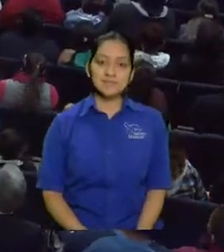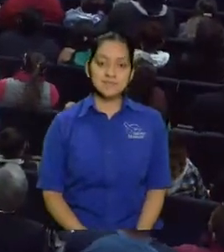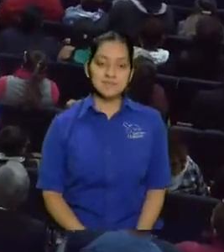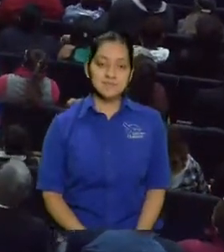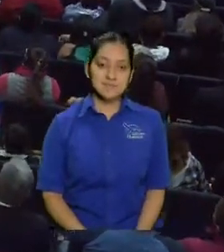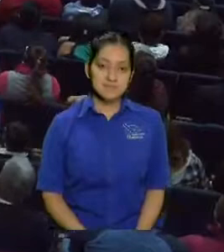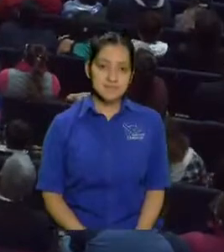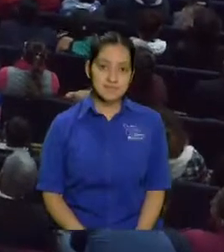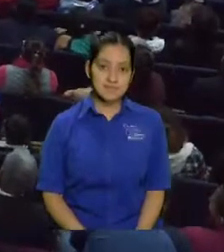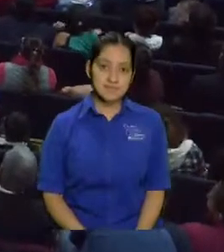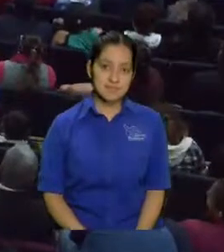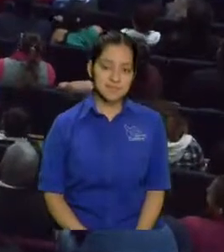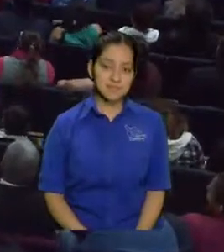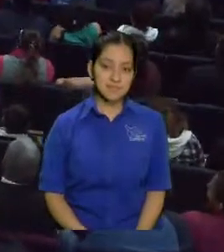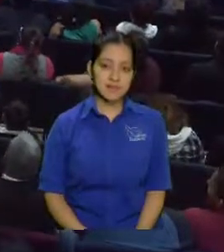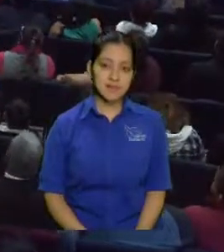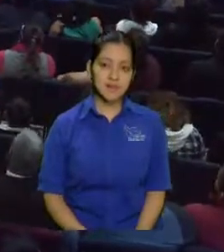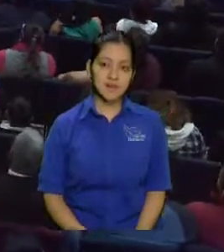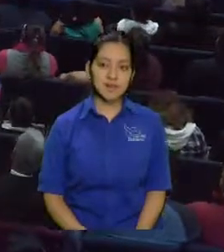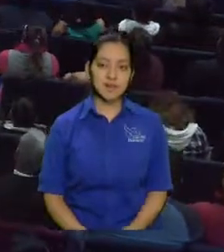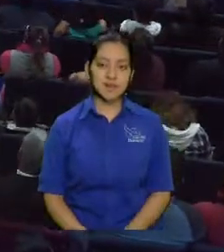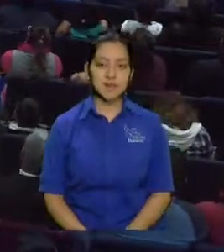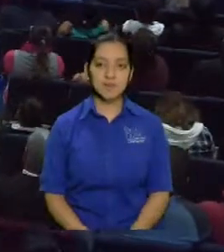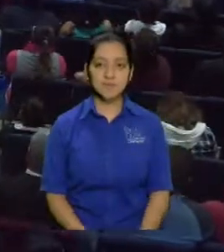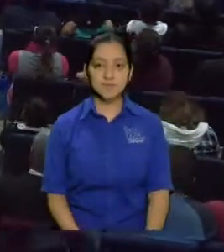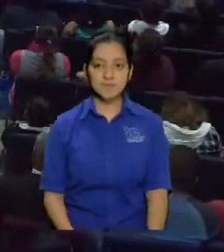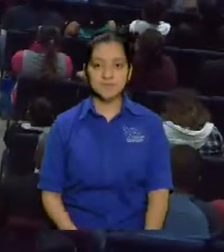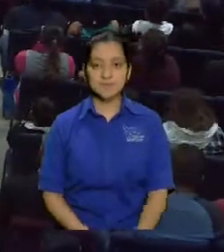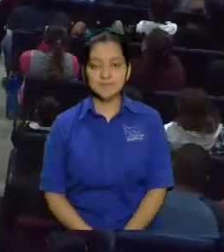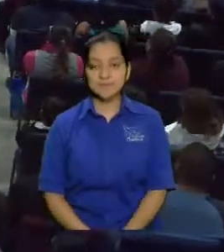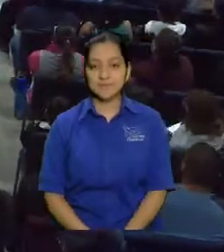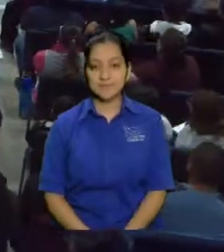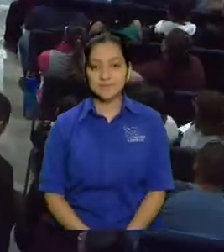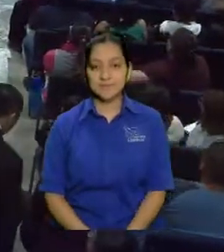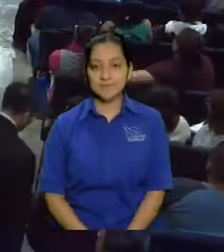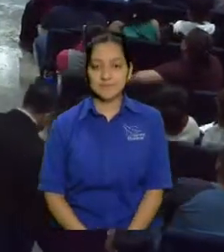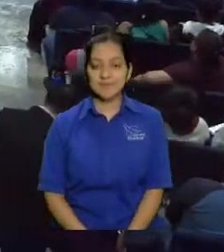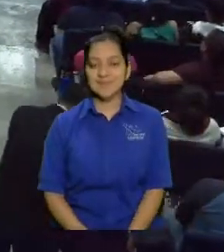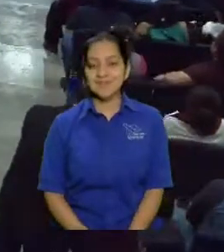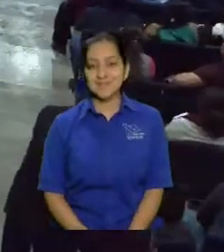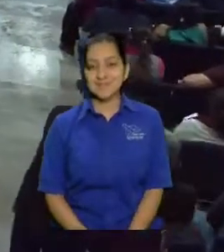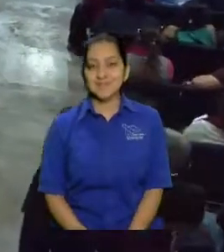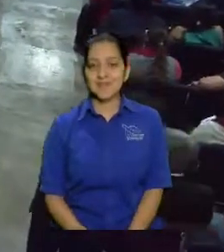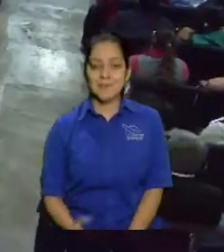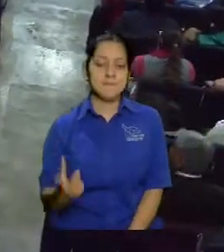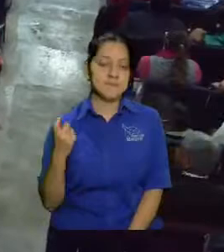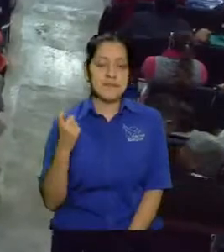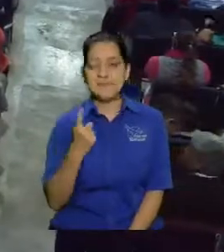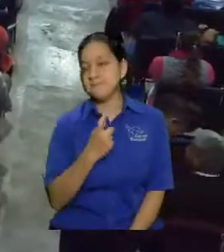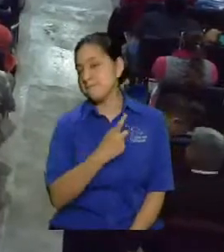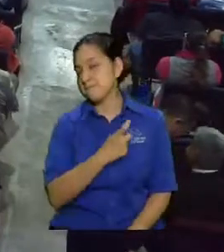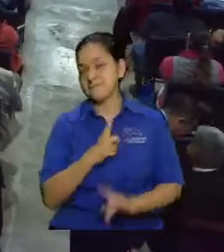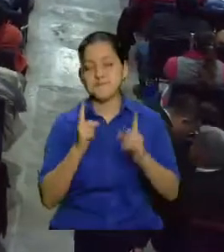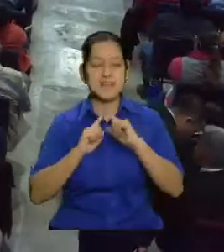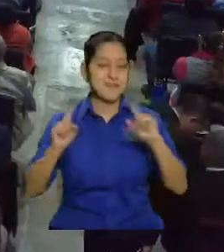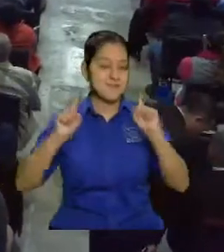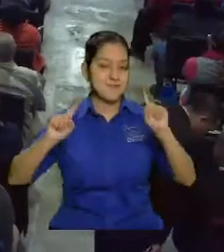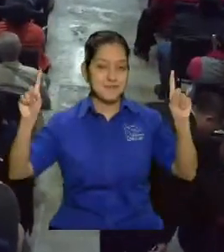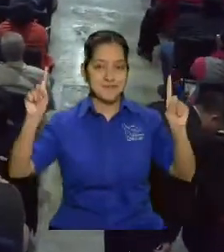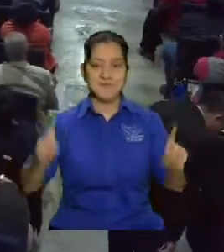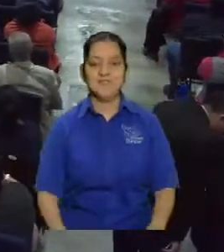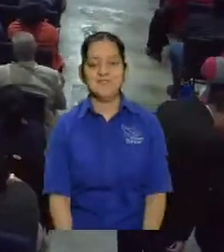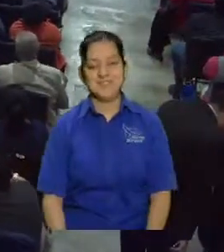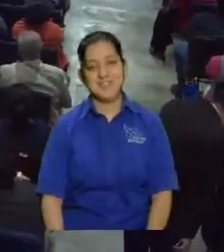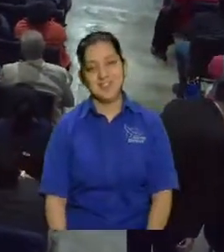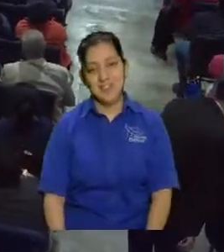yo no sé si todavía la venden a saber Old Spice pero a veces se la están vendiendo y de